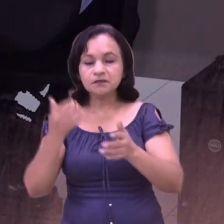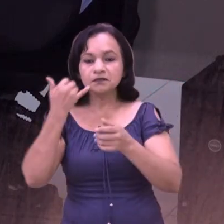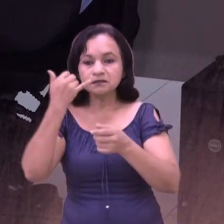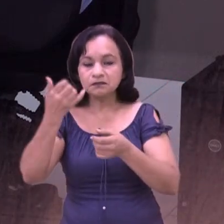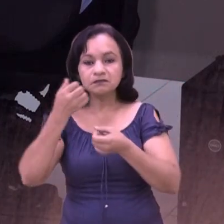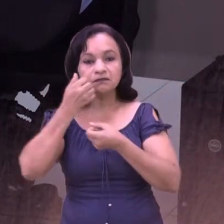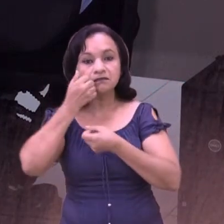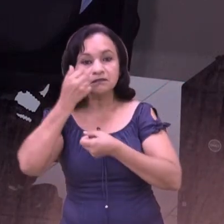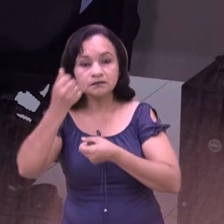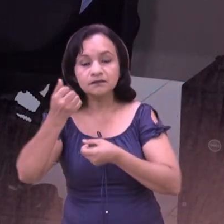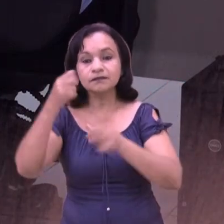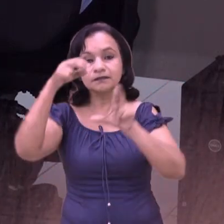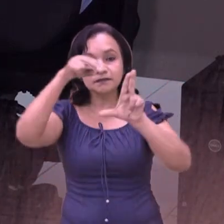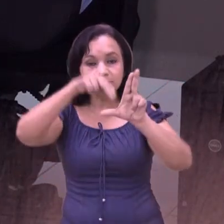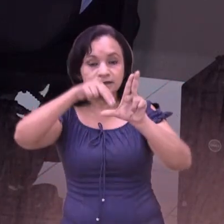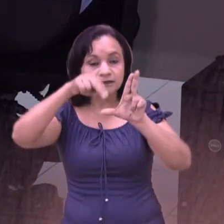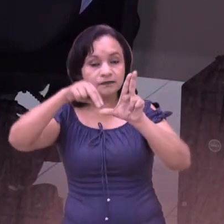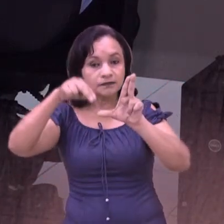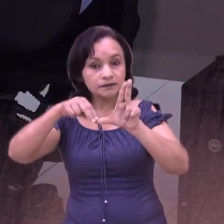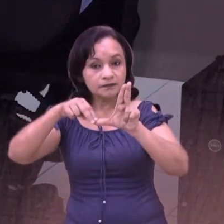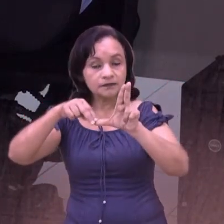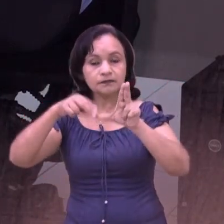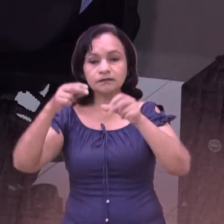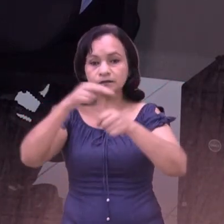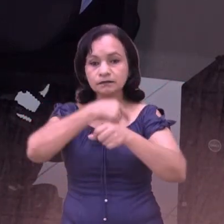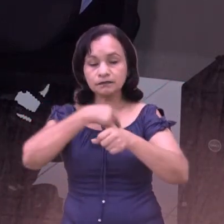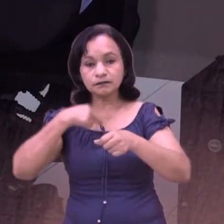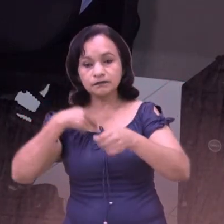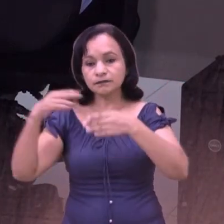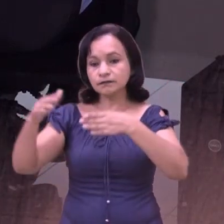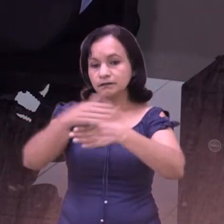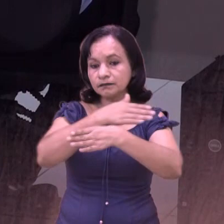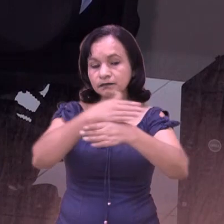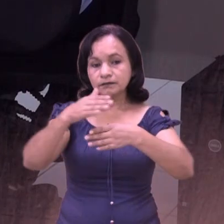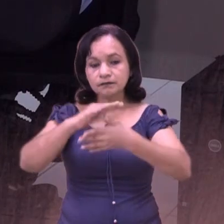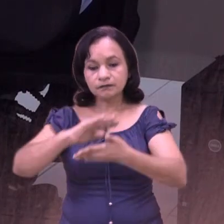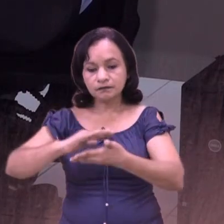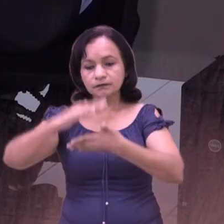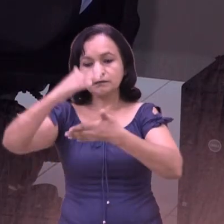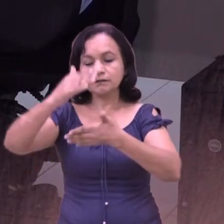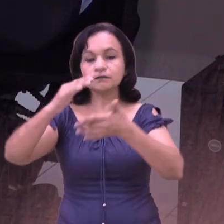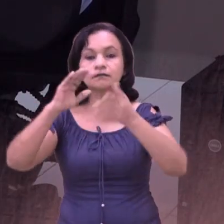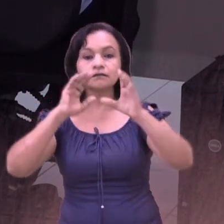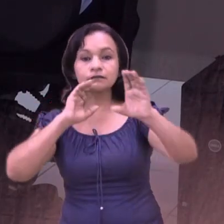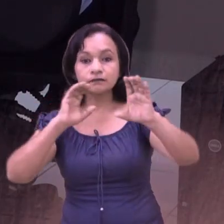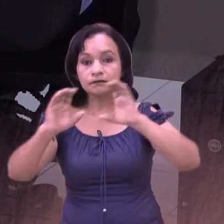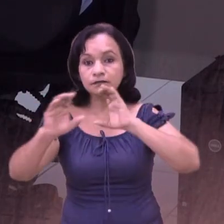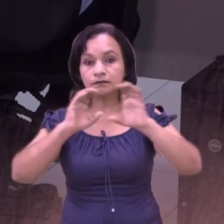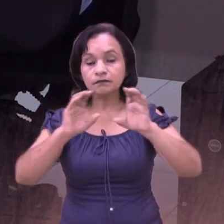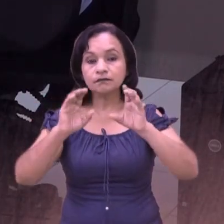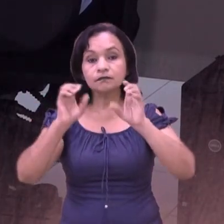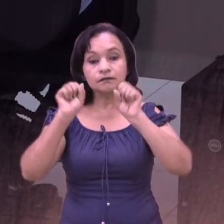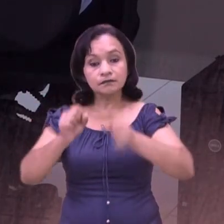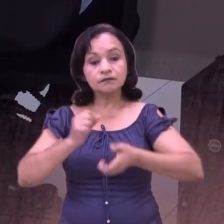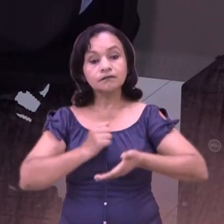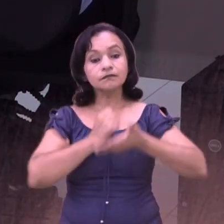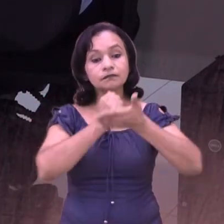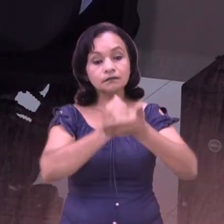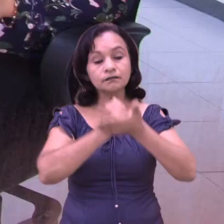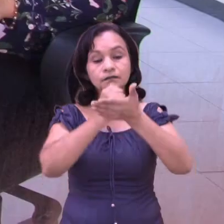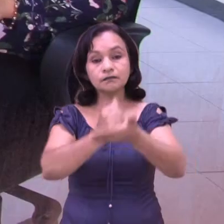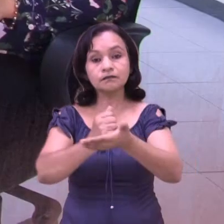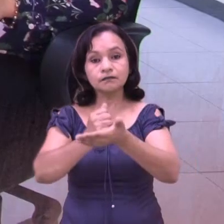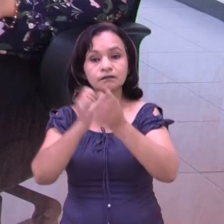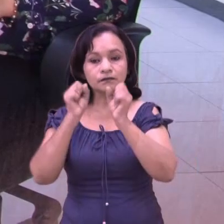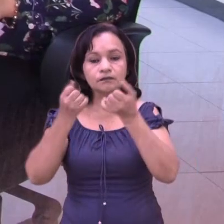comunicación tradicionales que conocemos, el SINAPRED ha venido también articulando distintas plataformas de comunicación que nos